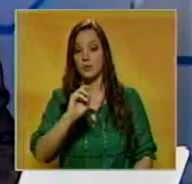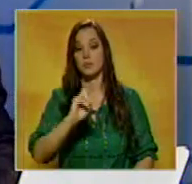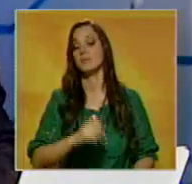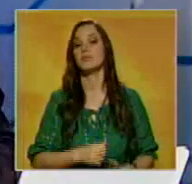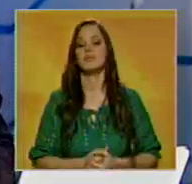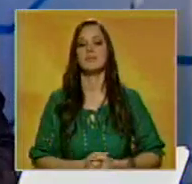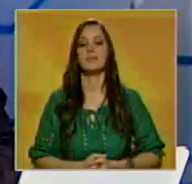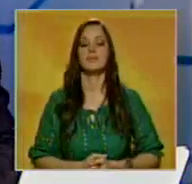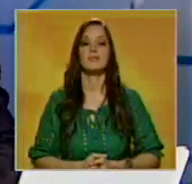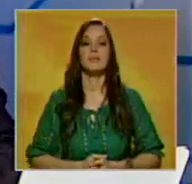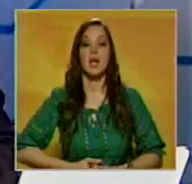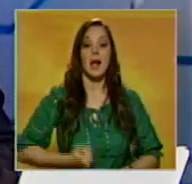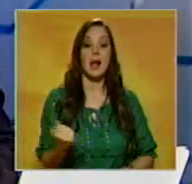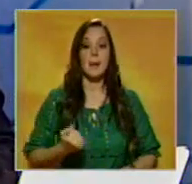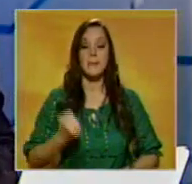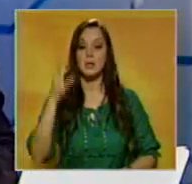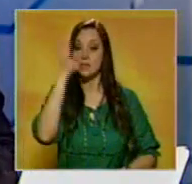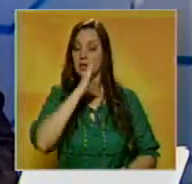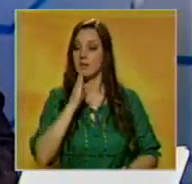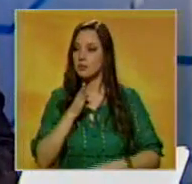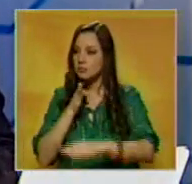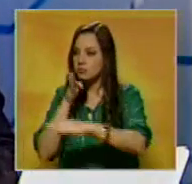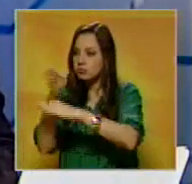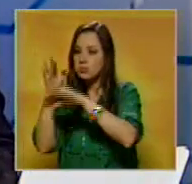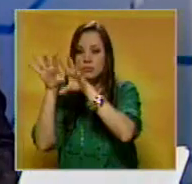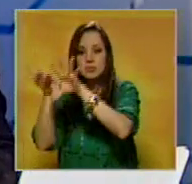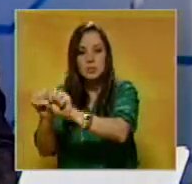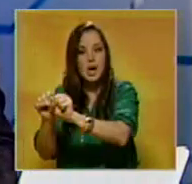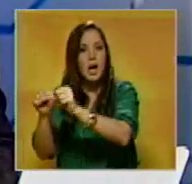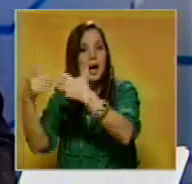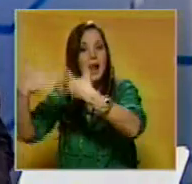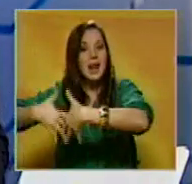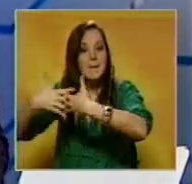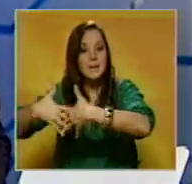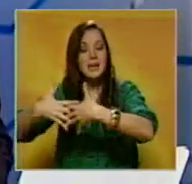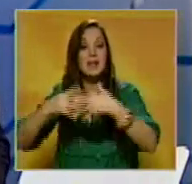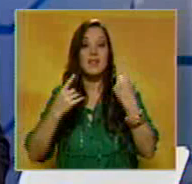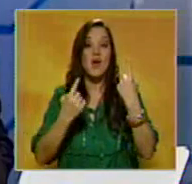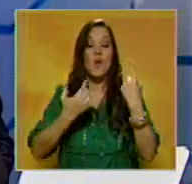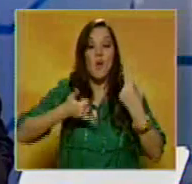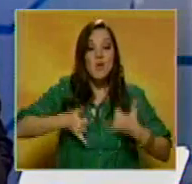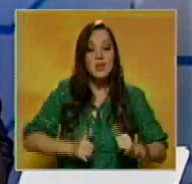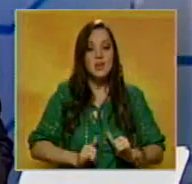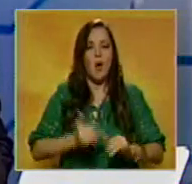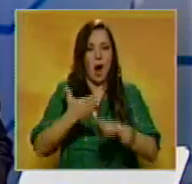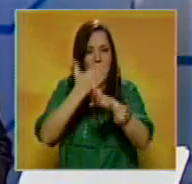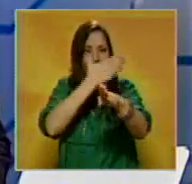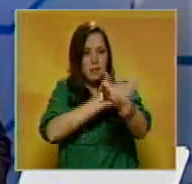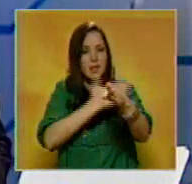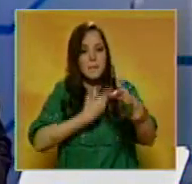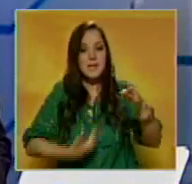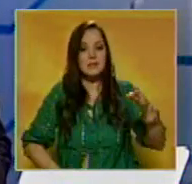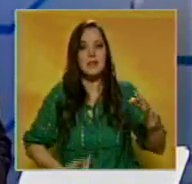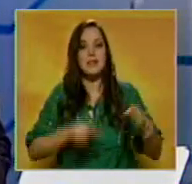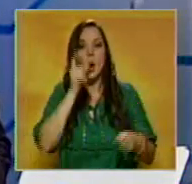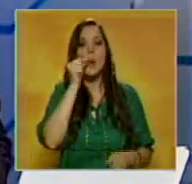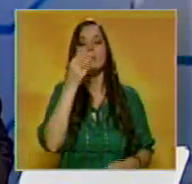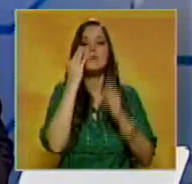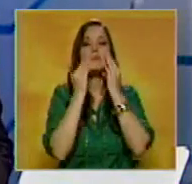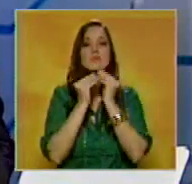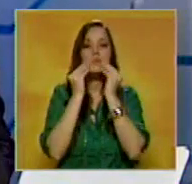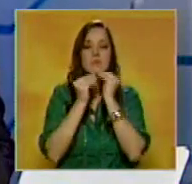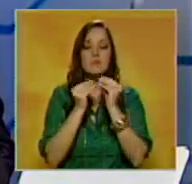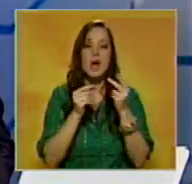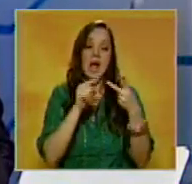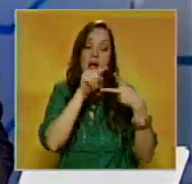La policía de Brasil allanó las oficinas de la empresa de uno de los hijos del expresidente de ese país, Luis Inácio Lula da Silva, por